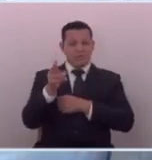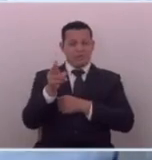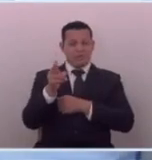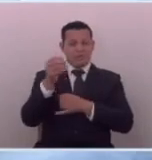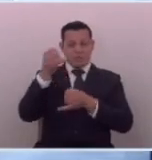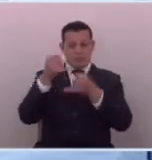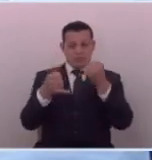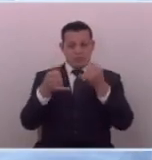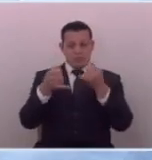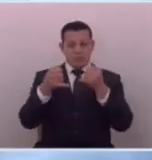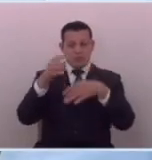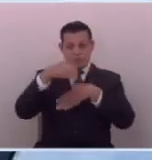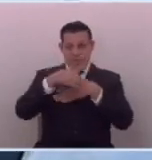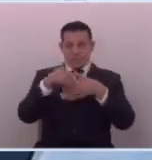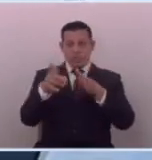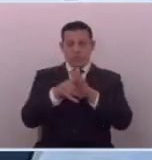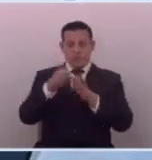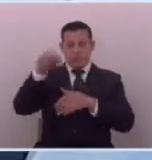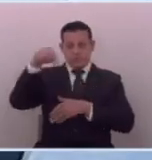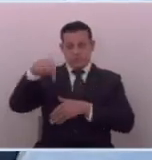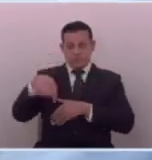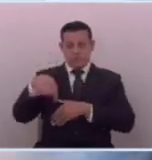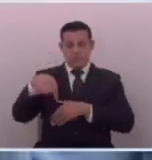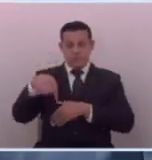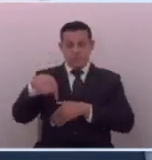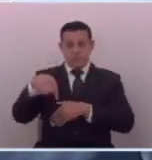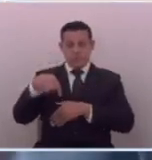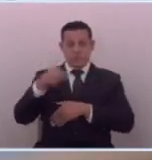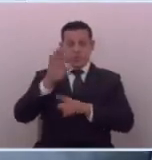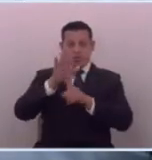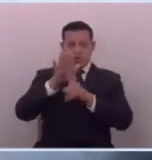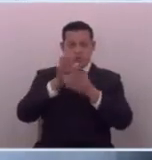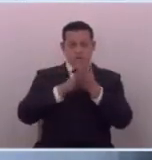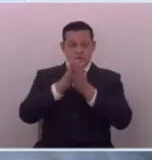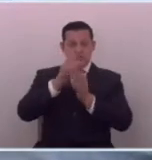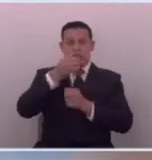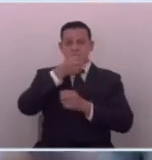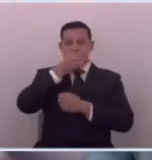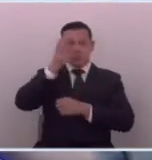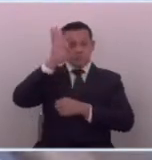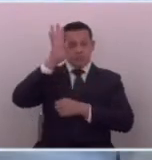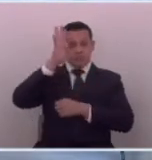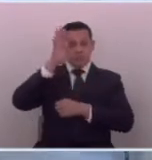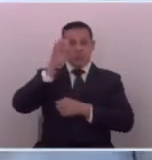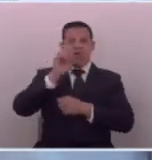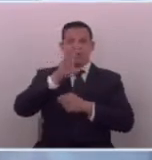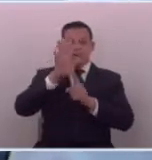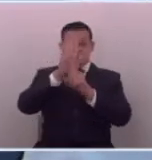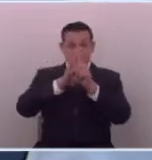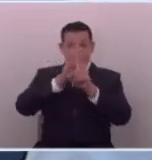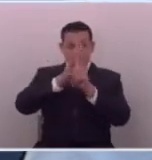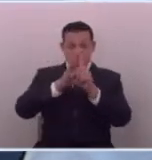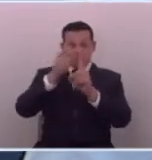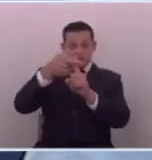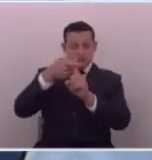por último hay colegas diputados aquí que en sus intervenciones se atreven a hablar de acoso